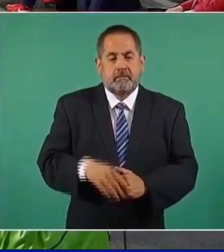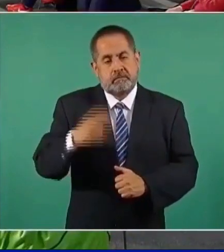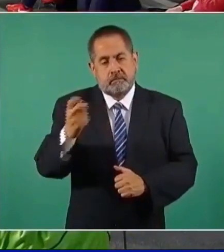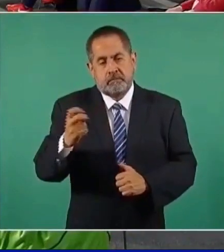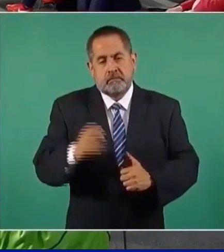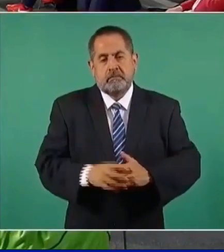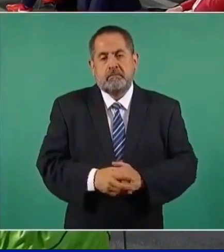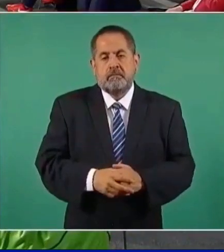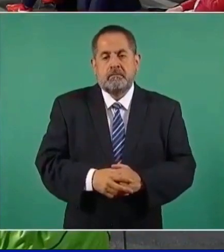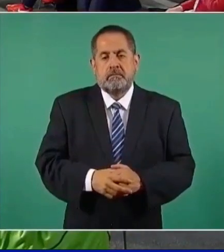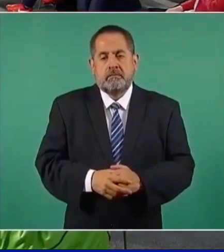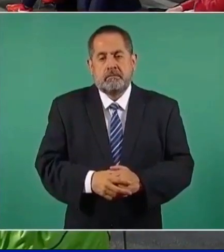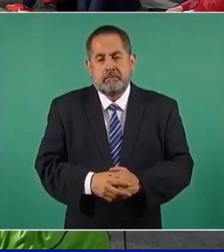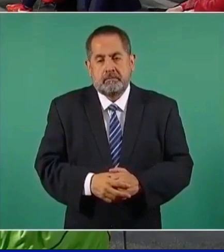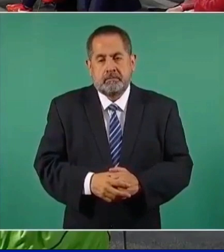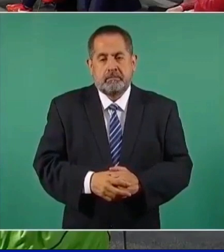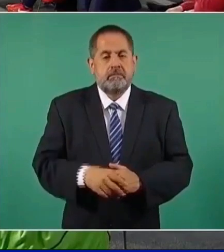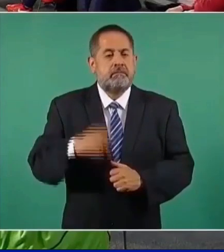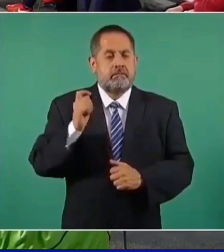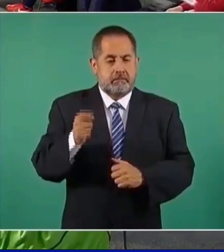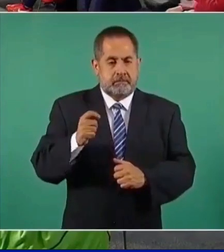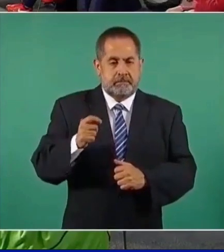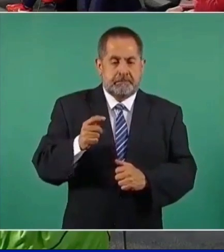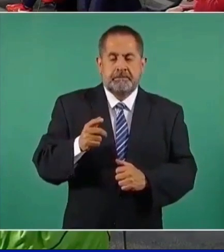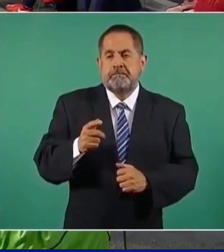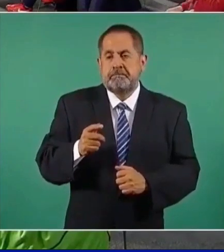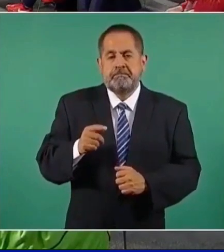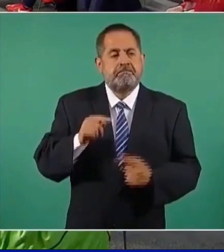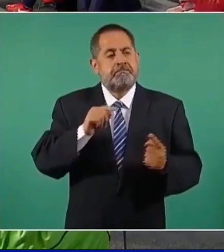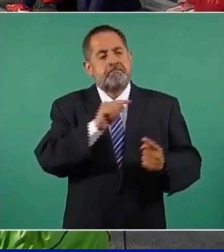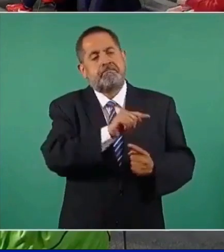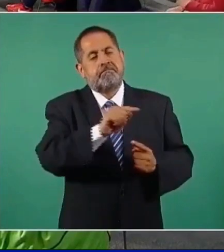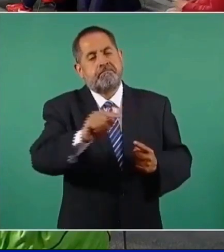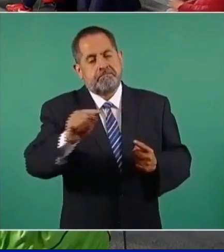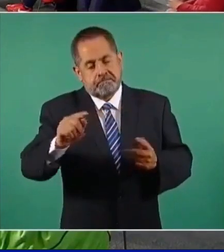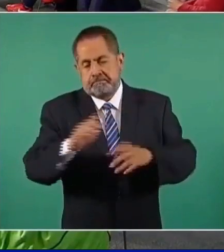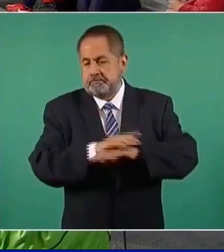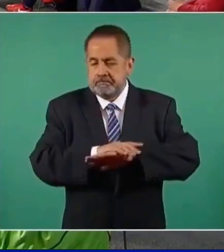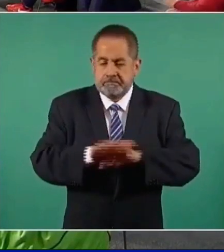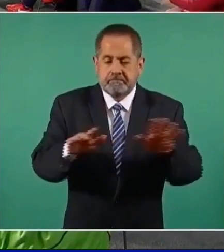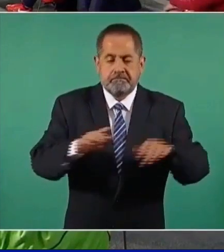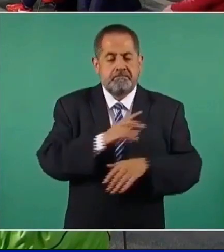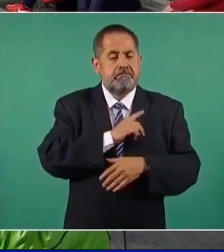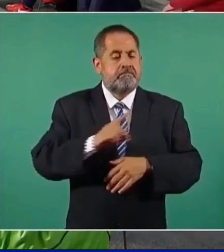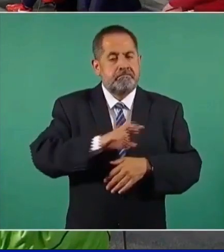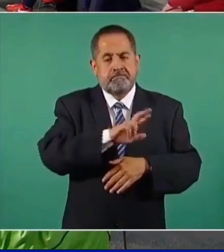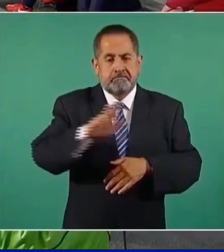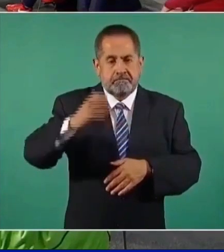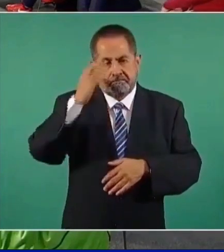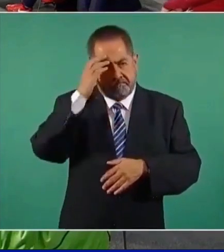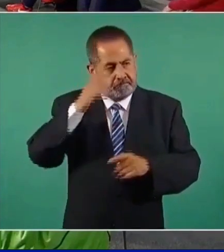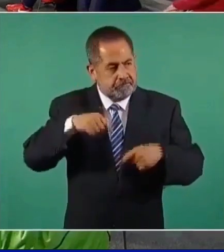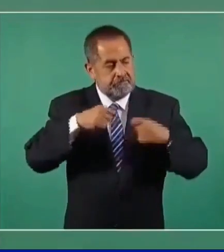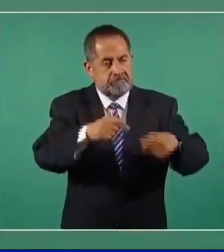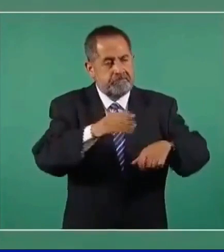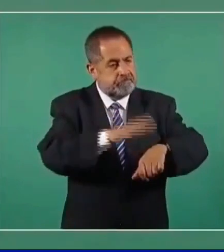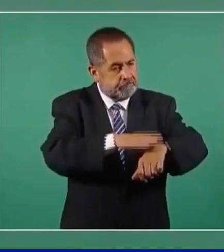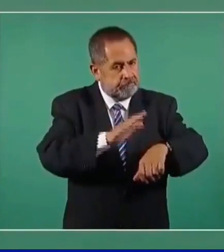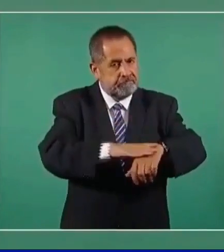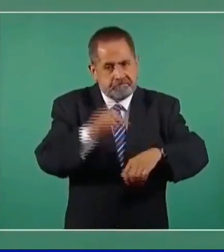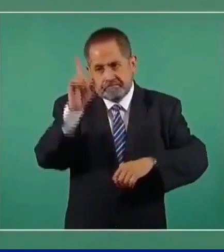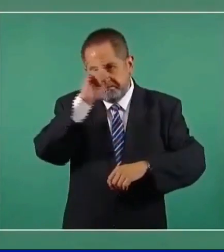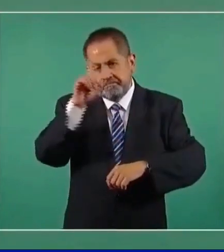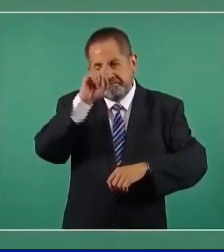Entonces, en todos los casos hay que recomendar de que